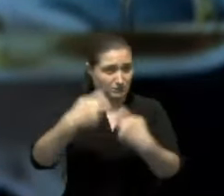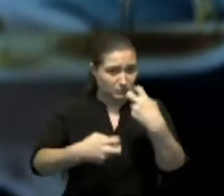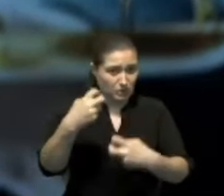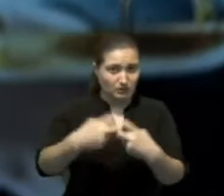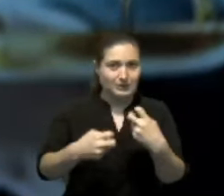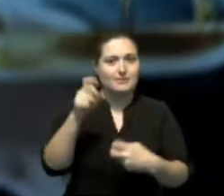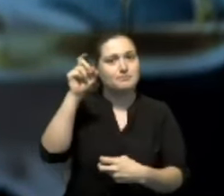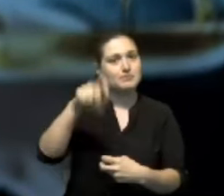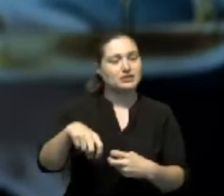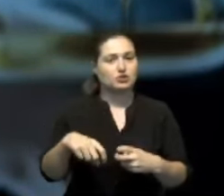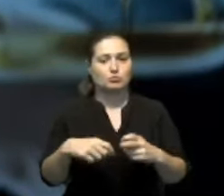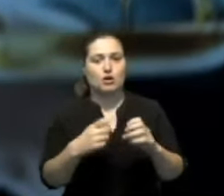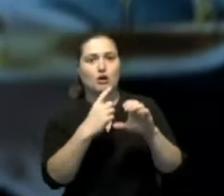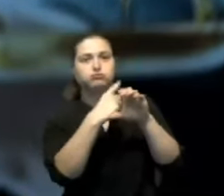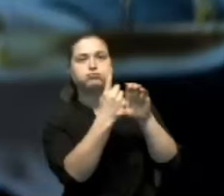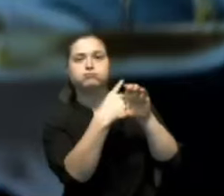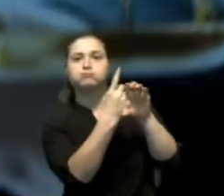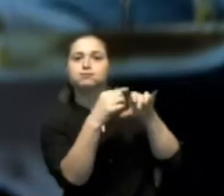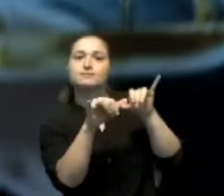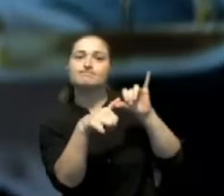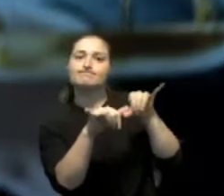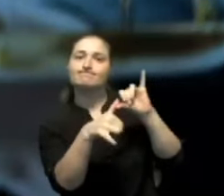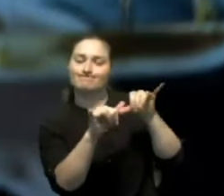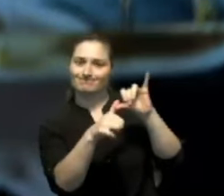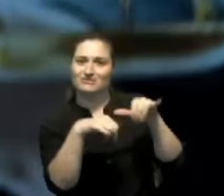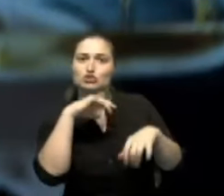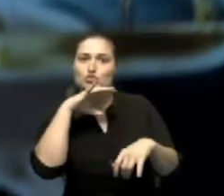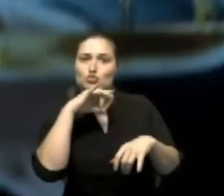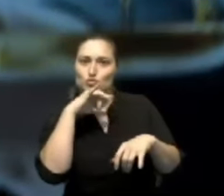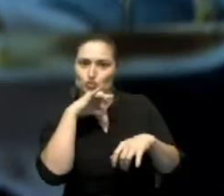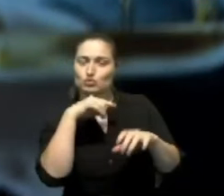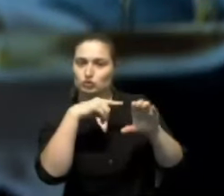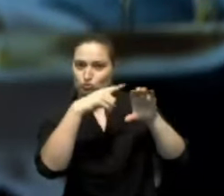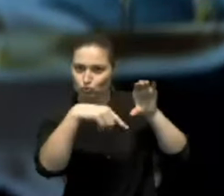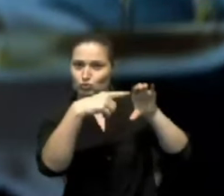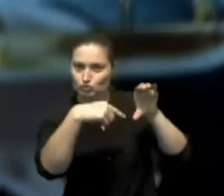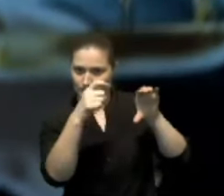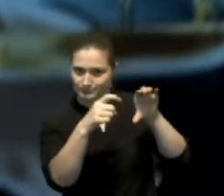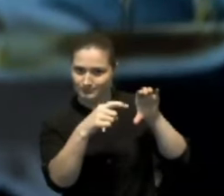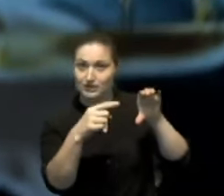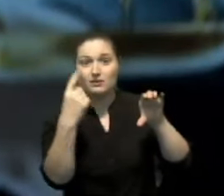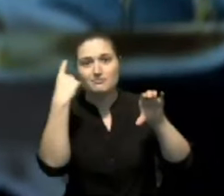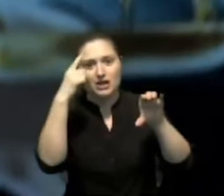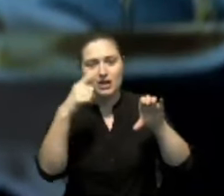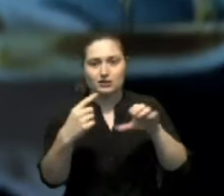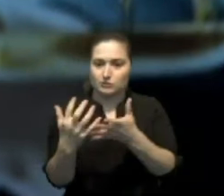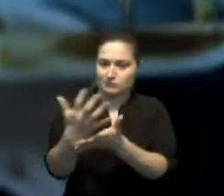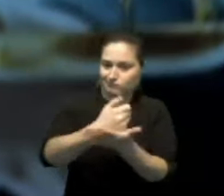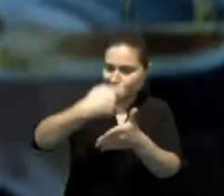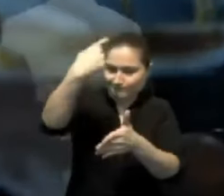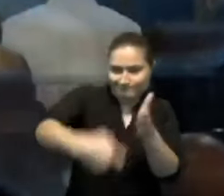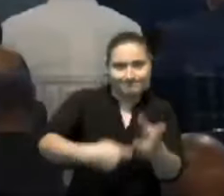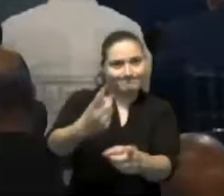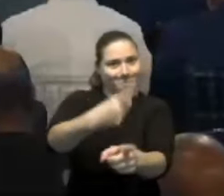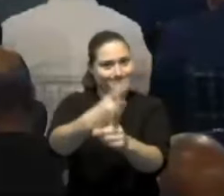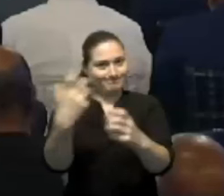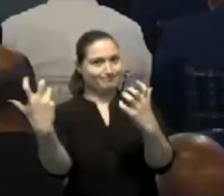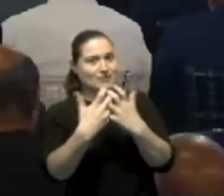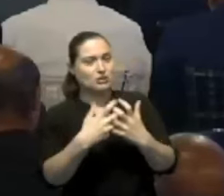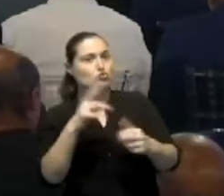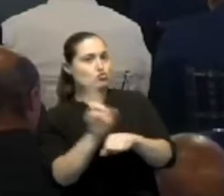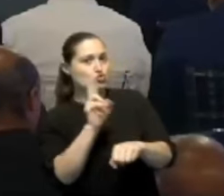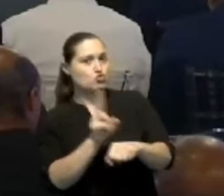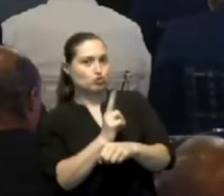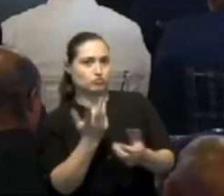contadores para poder medir la energía que se consume y para poder cobrar la misma. Requiere también de